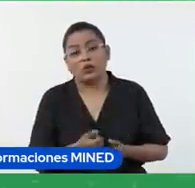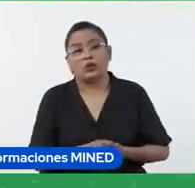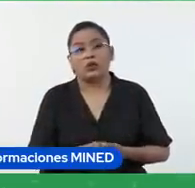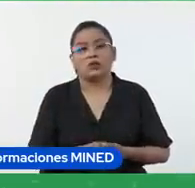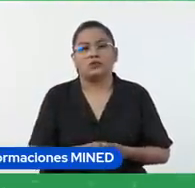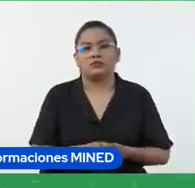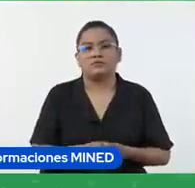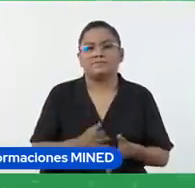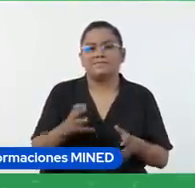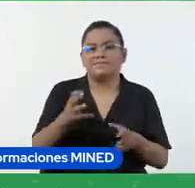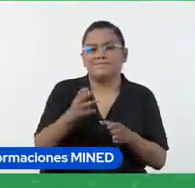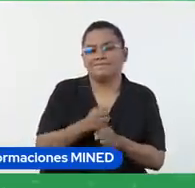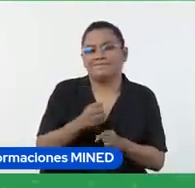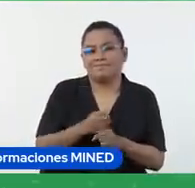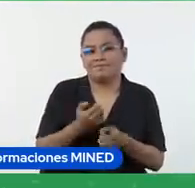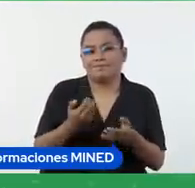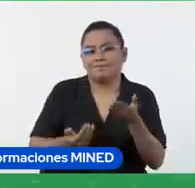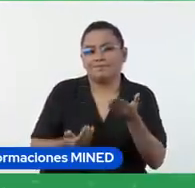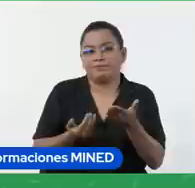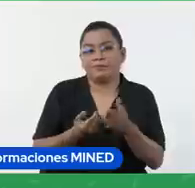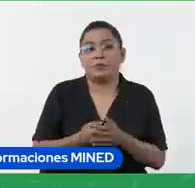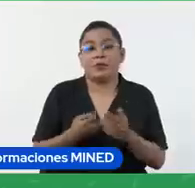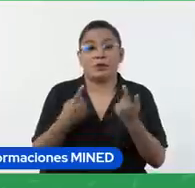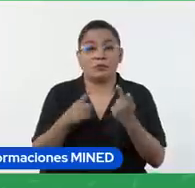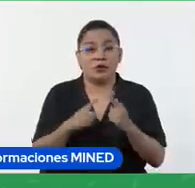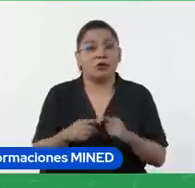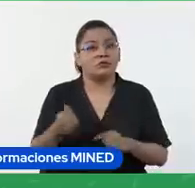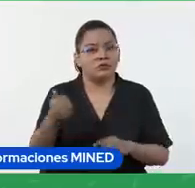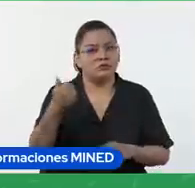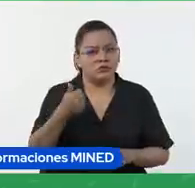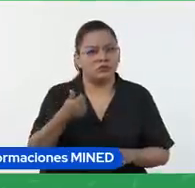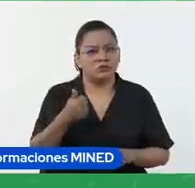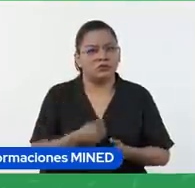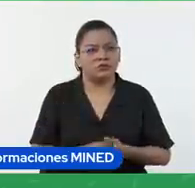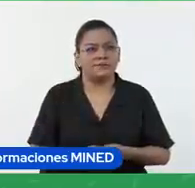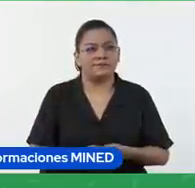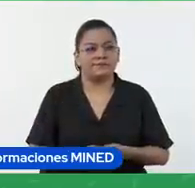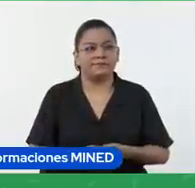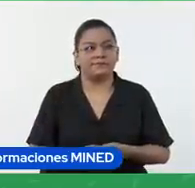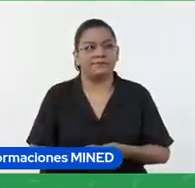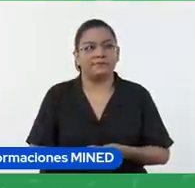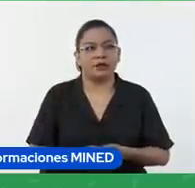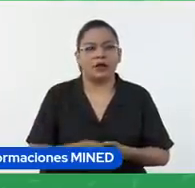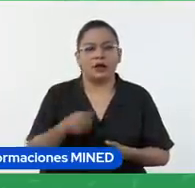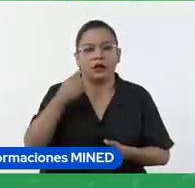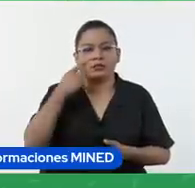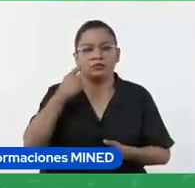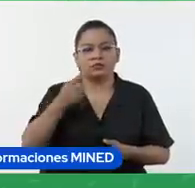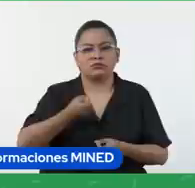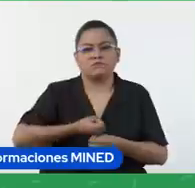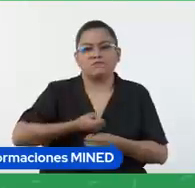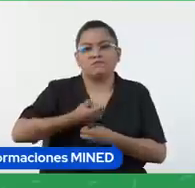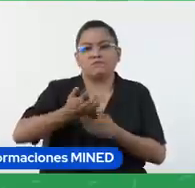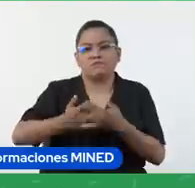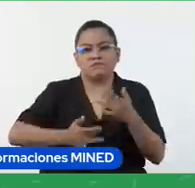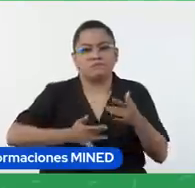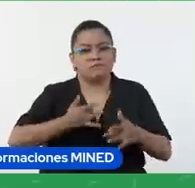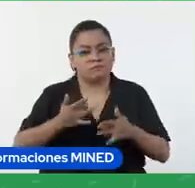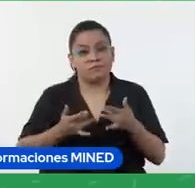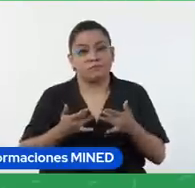corto pero va a ser válido vamos a ver también qué está sintiendo qué está pensando el alumno